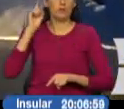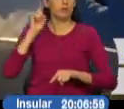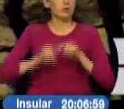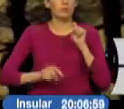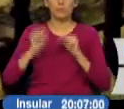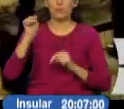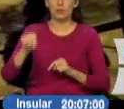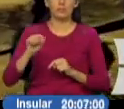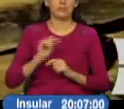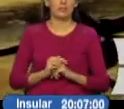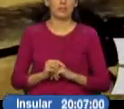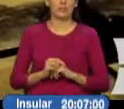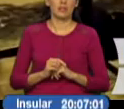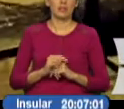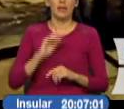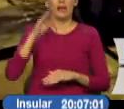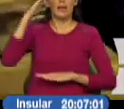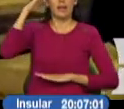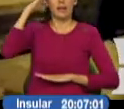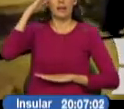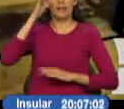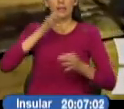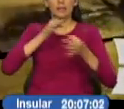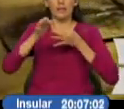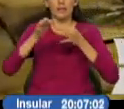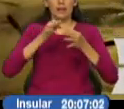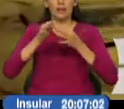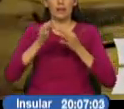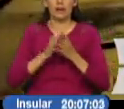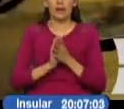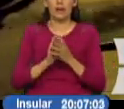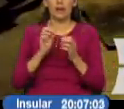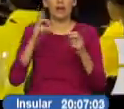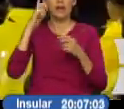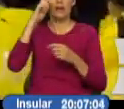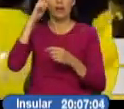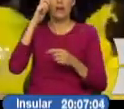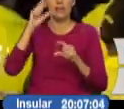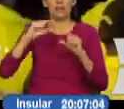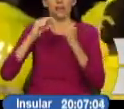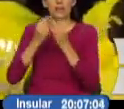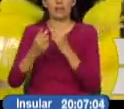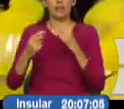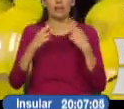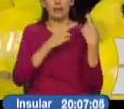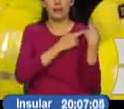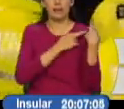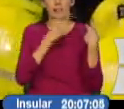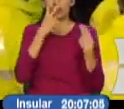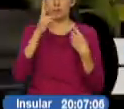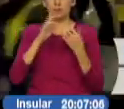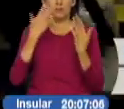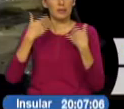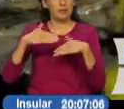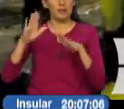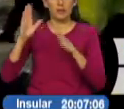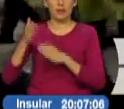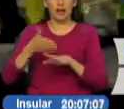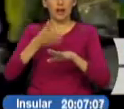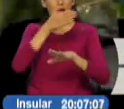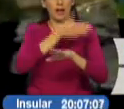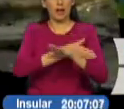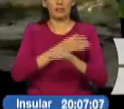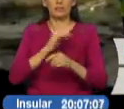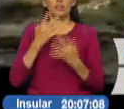estar aquí. A decir del general Ramiro Mantilla, oficial que lideró el desalojo. Dicho operativo estaba ya planificado con anterioridad.